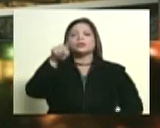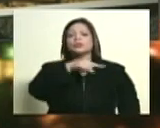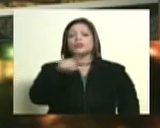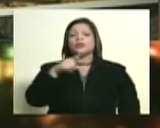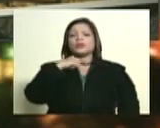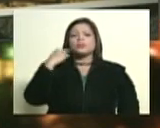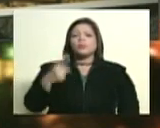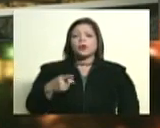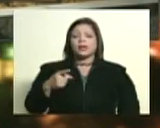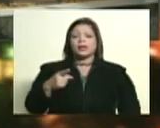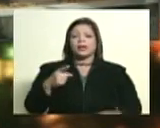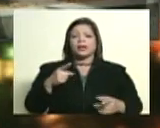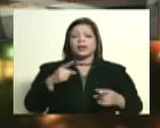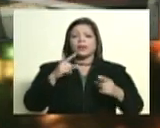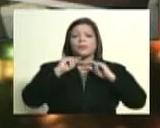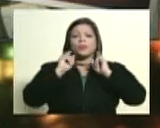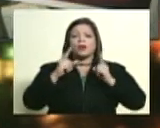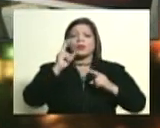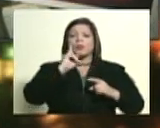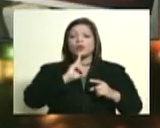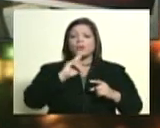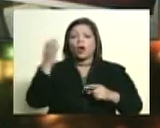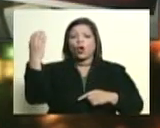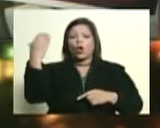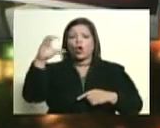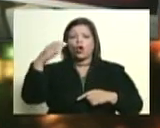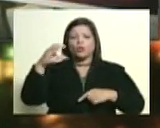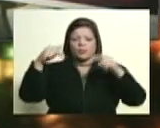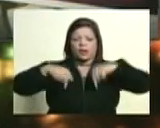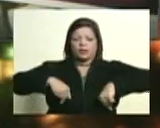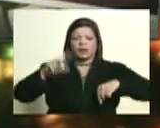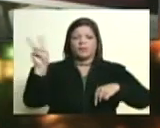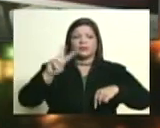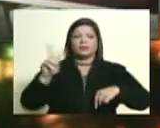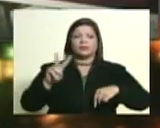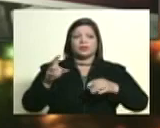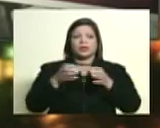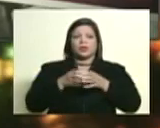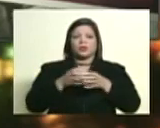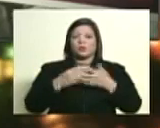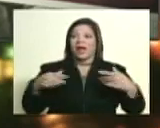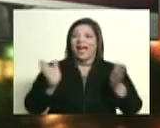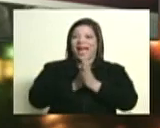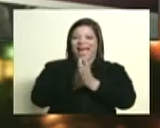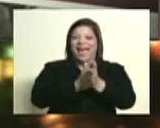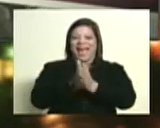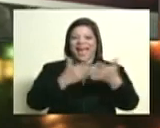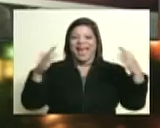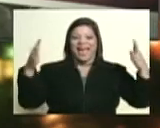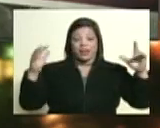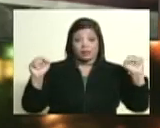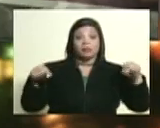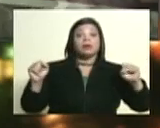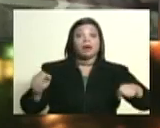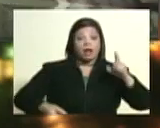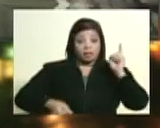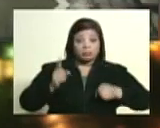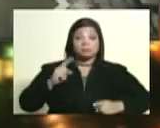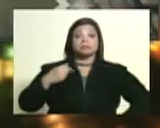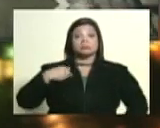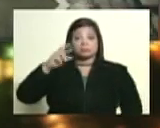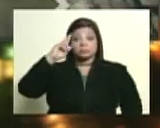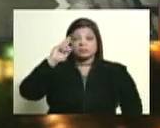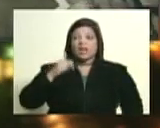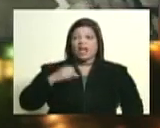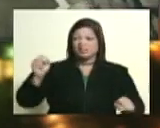en San Pedro Alejandrino, Colombia, aquí en Venezuela hay sectores que lo celebran? Claro. Decían que había